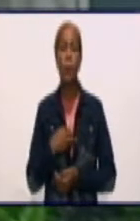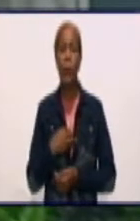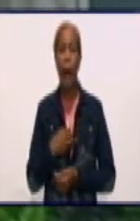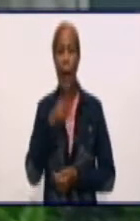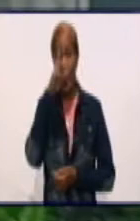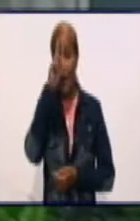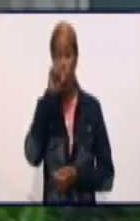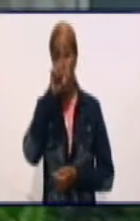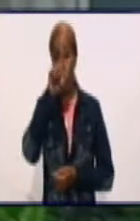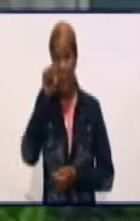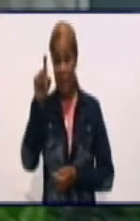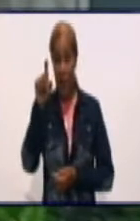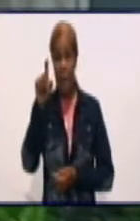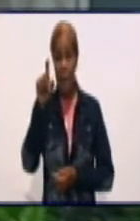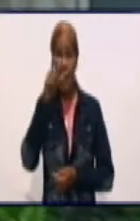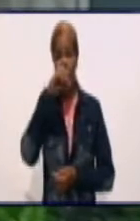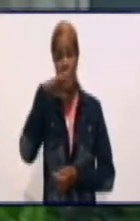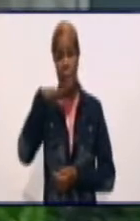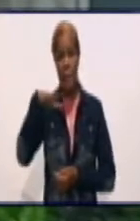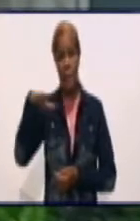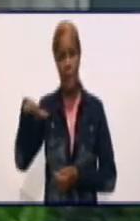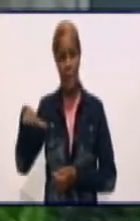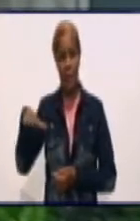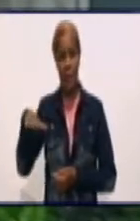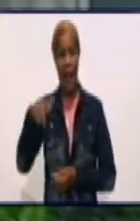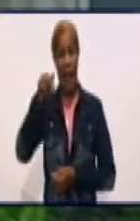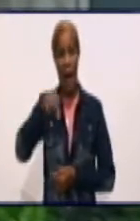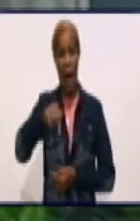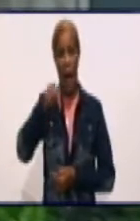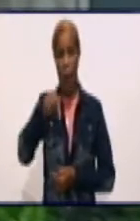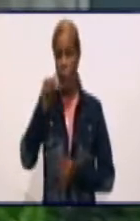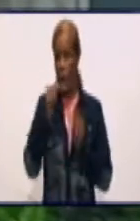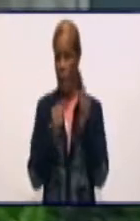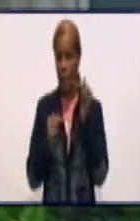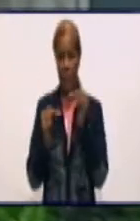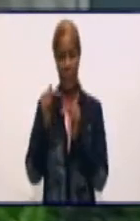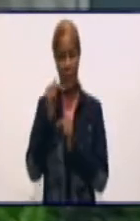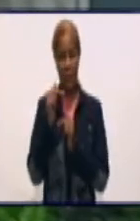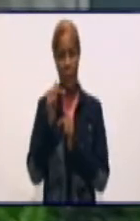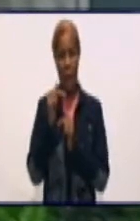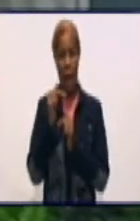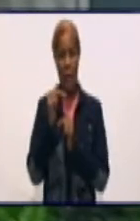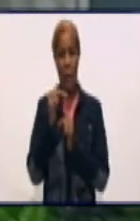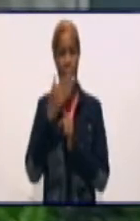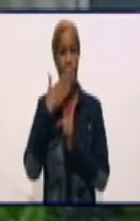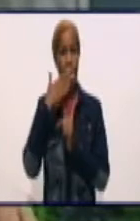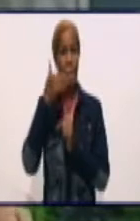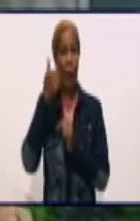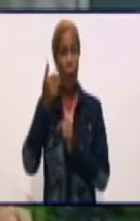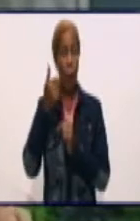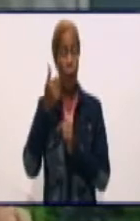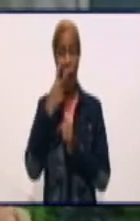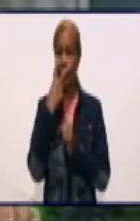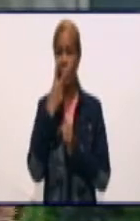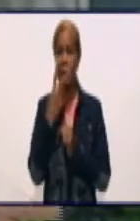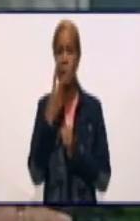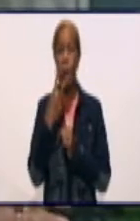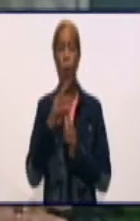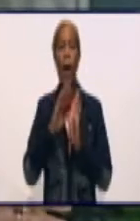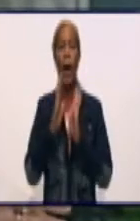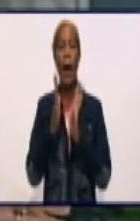es en este minuto el principal centro asistencial para atención a